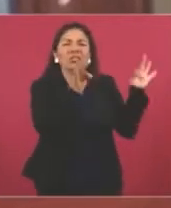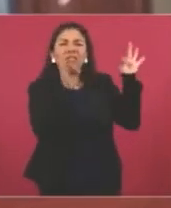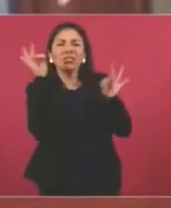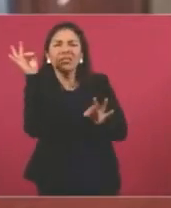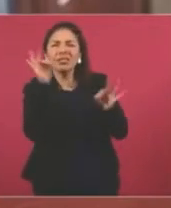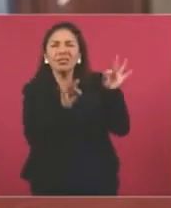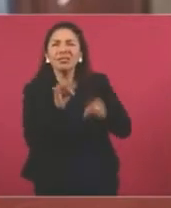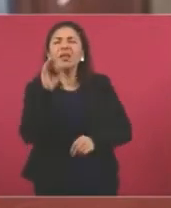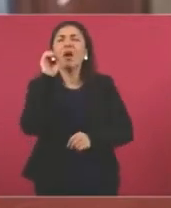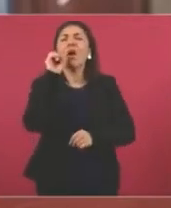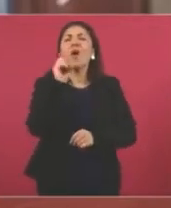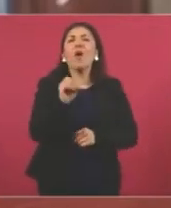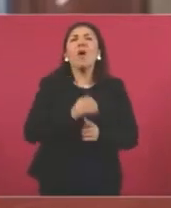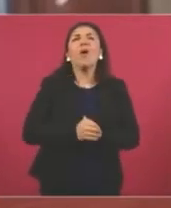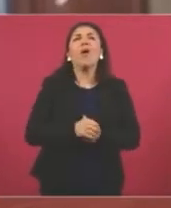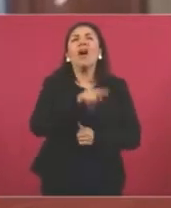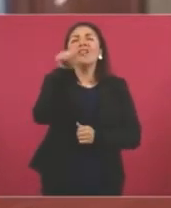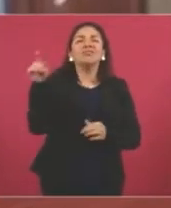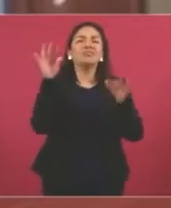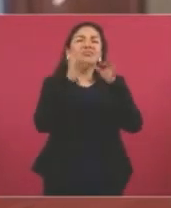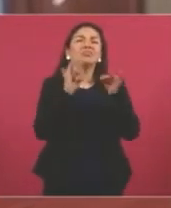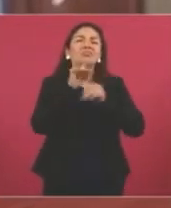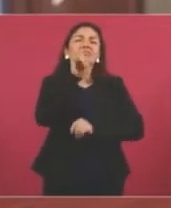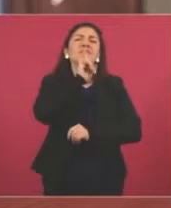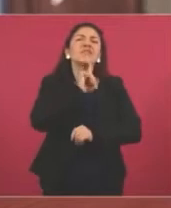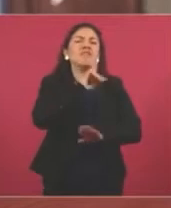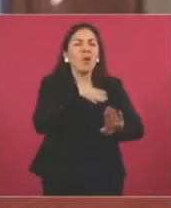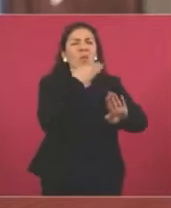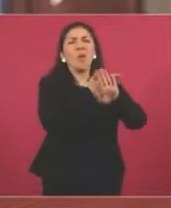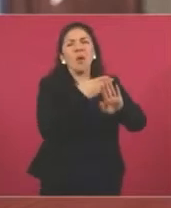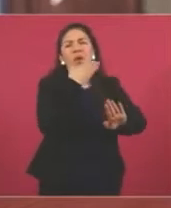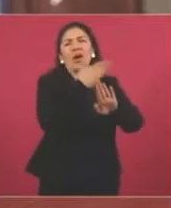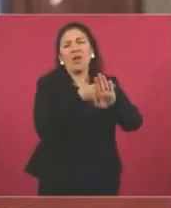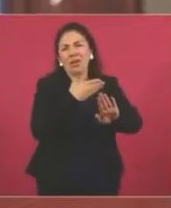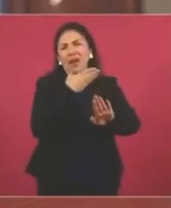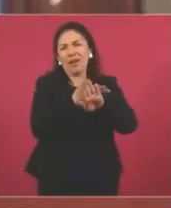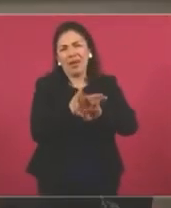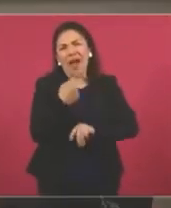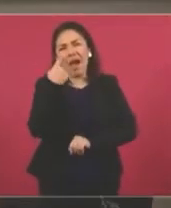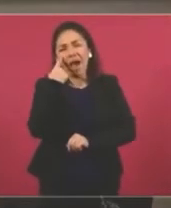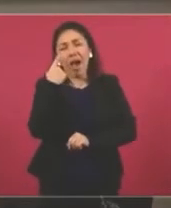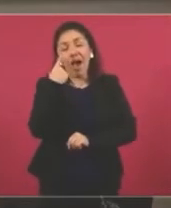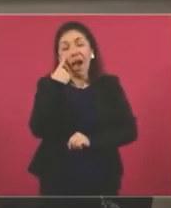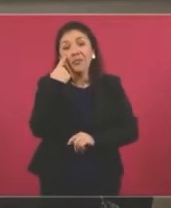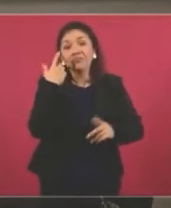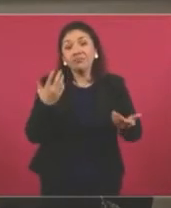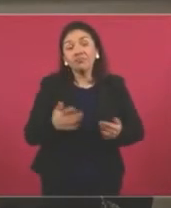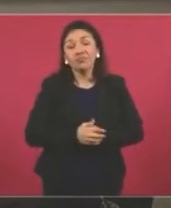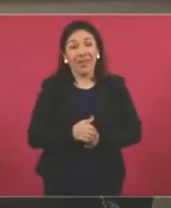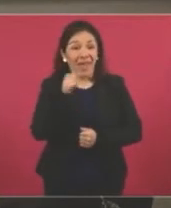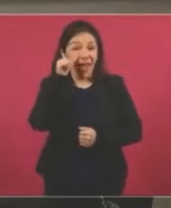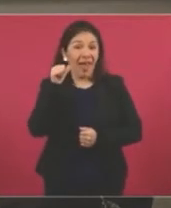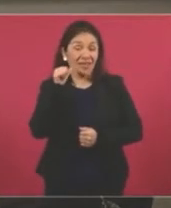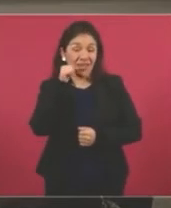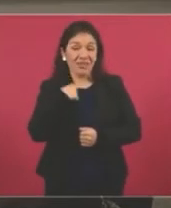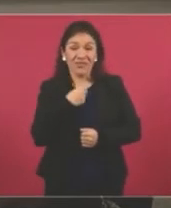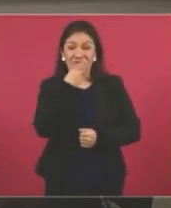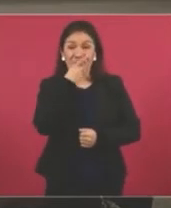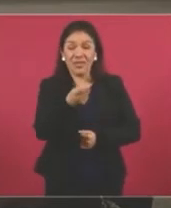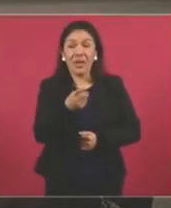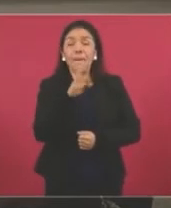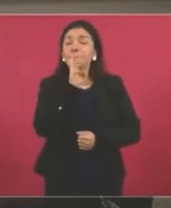a la mentira, a los ataques, a las calumnias. Lo mejor ayer lo comentaba, es